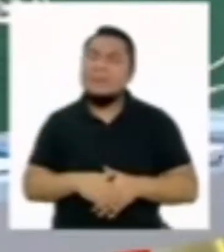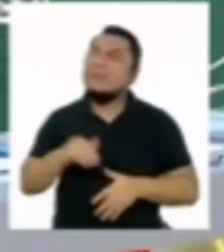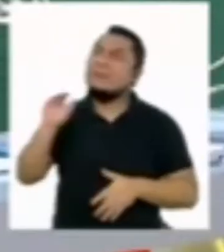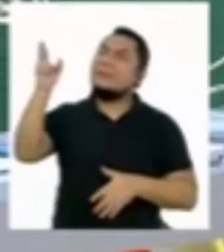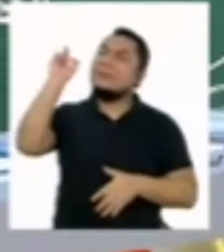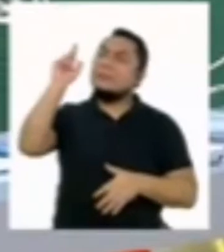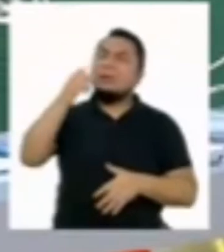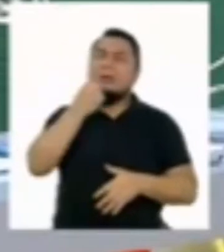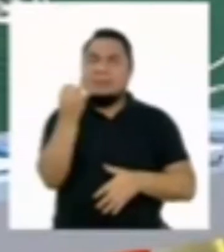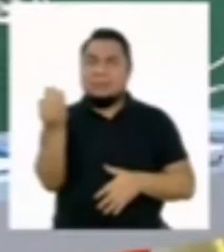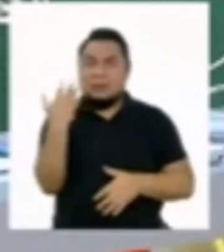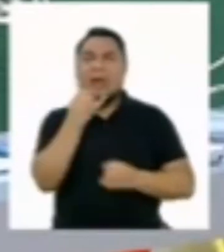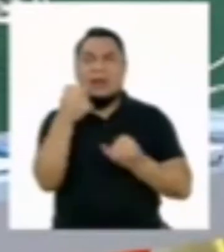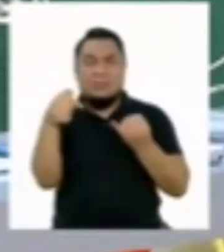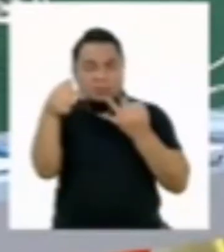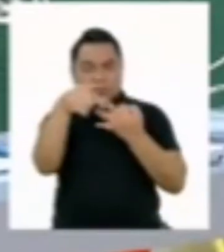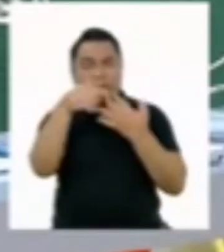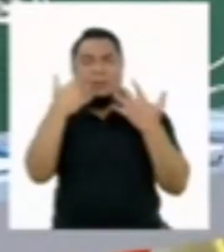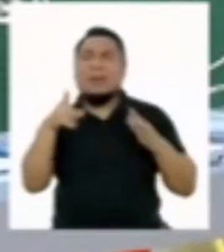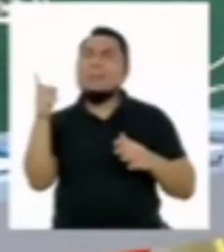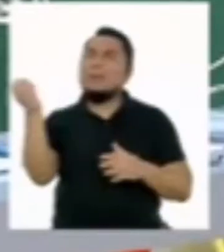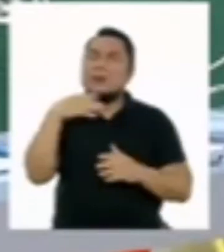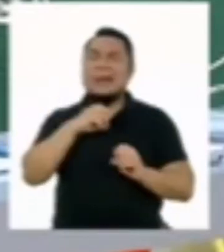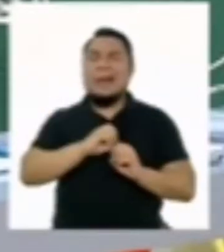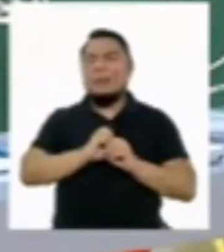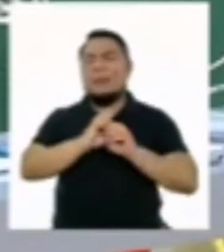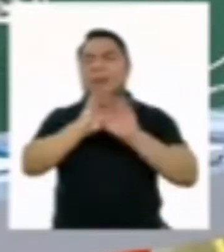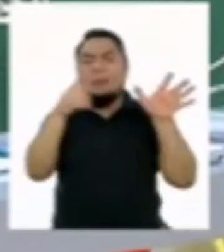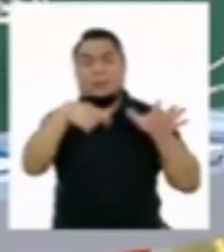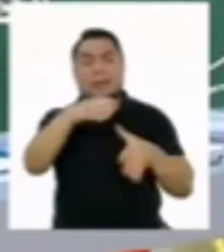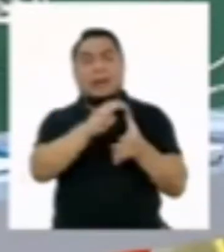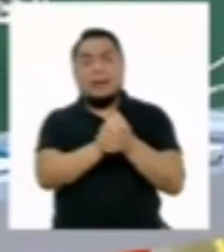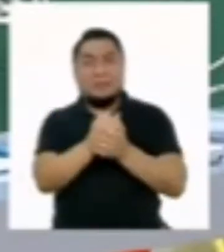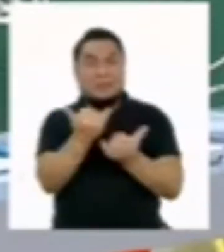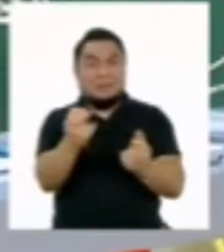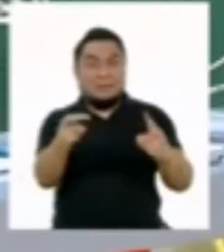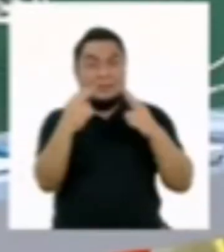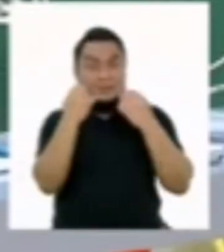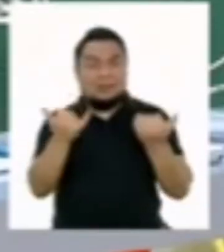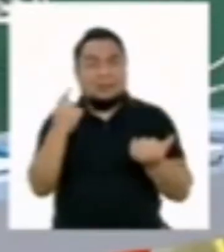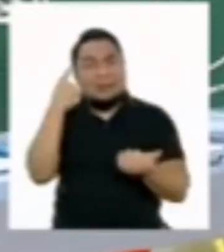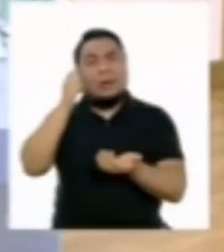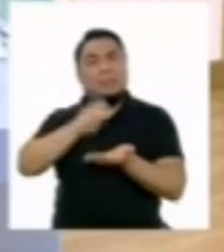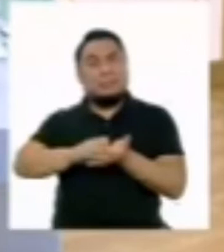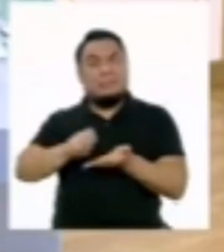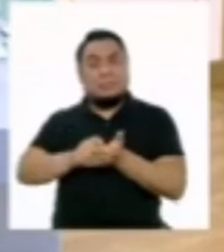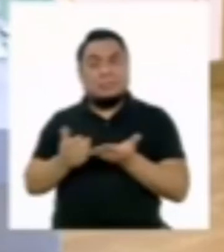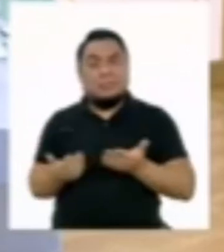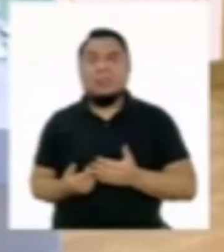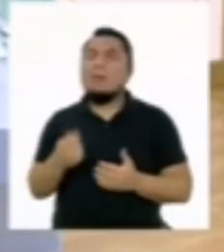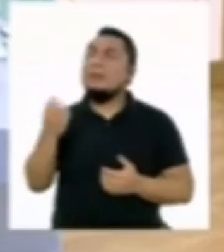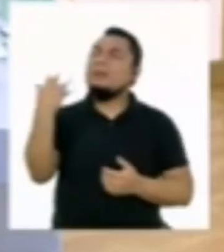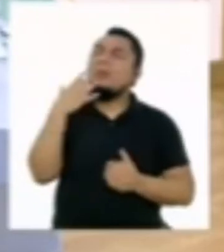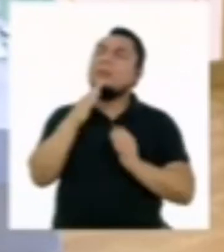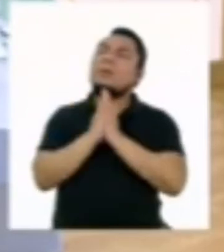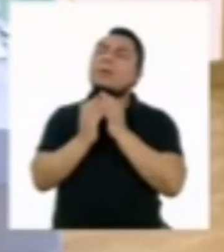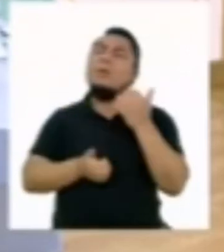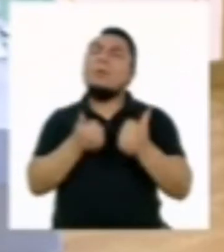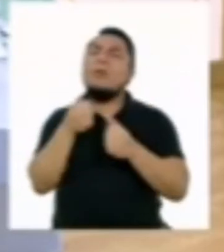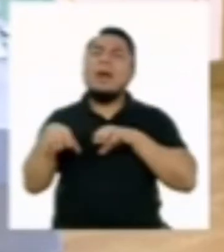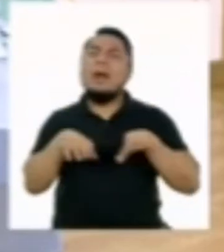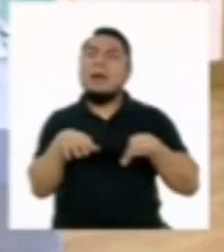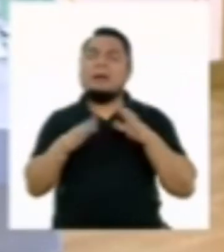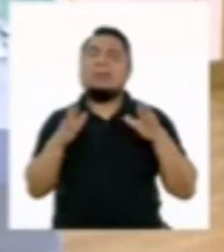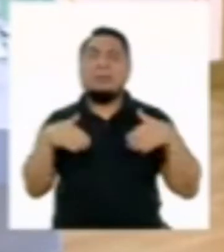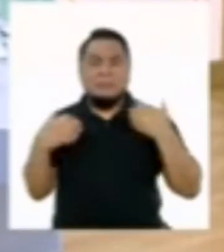ya hemos mencionado algunas, pero para que quede muy, muy claro y nuestras amigas y amigos puedan tomar nota, ¿cuáles son esas